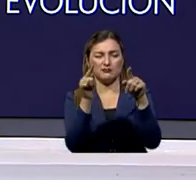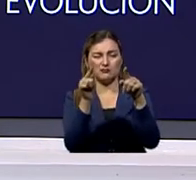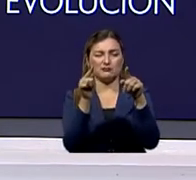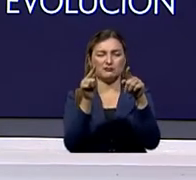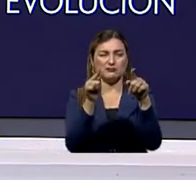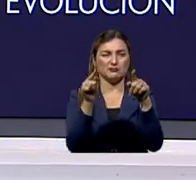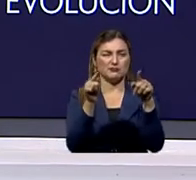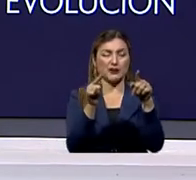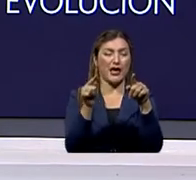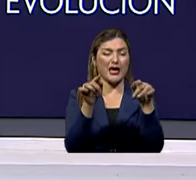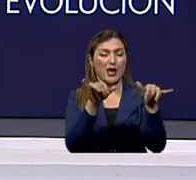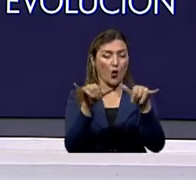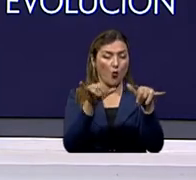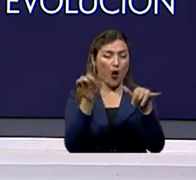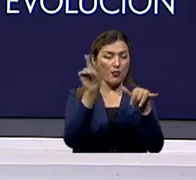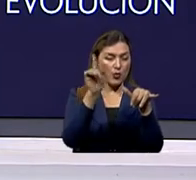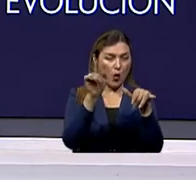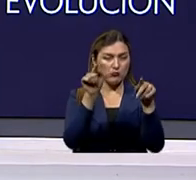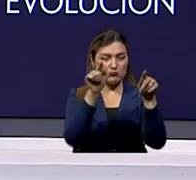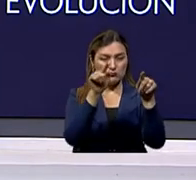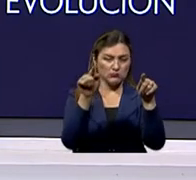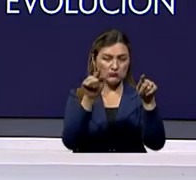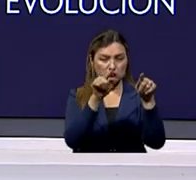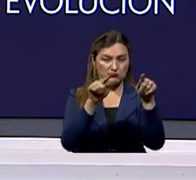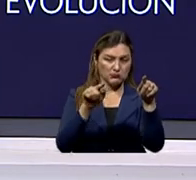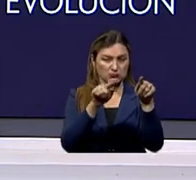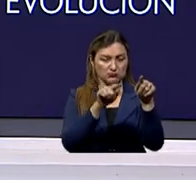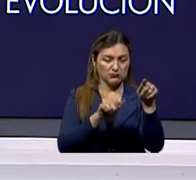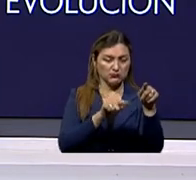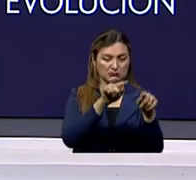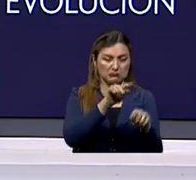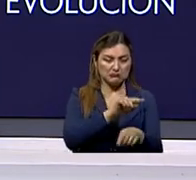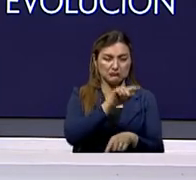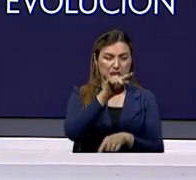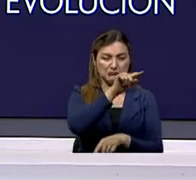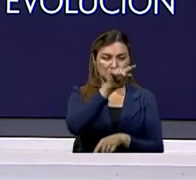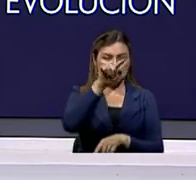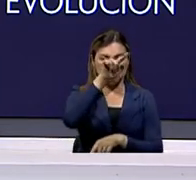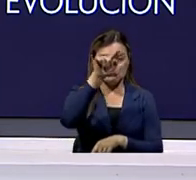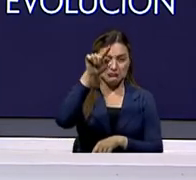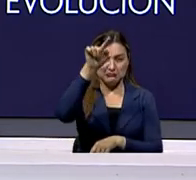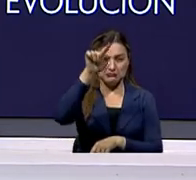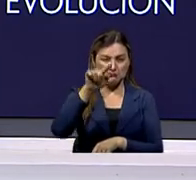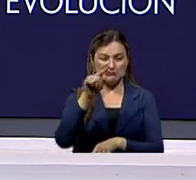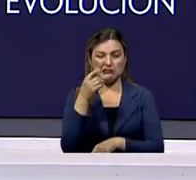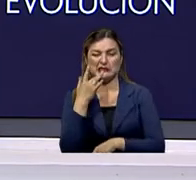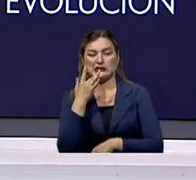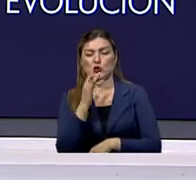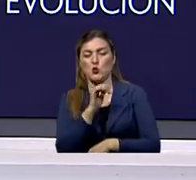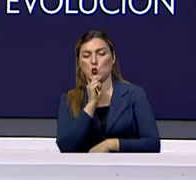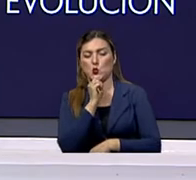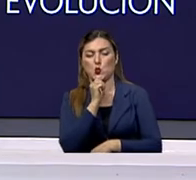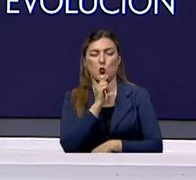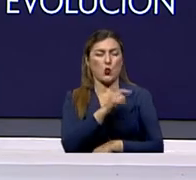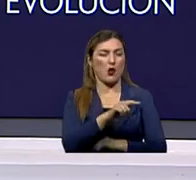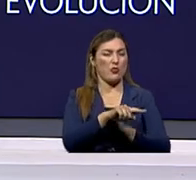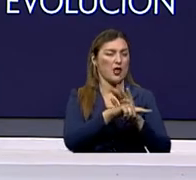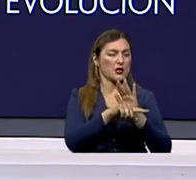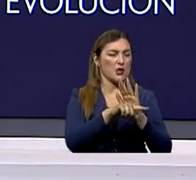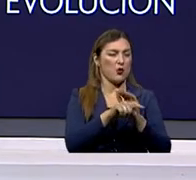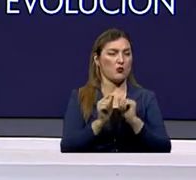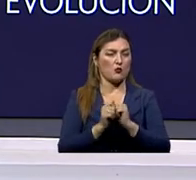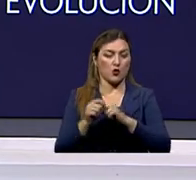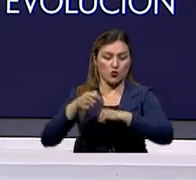tiene formas iguales. Los bordes, que sean bordes irregulares, me llamarían la atención de forma negativa, es decir, que no sea un lunarcito